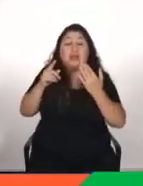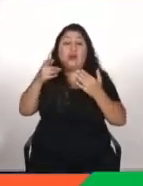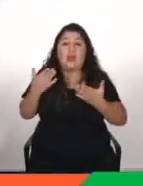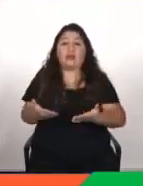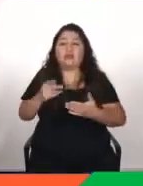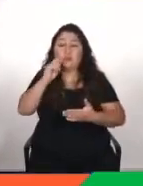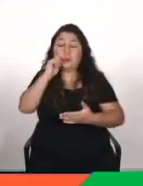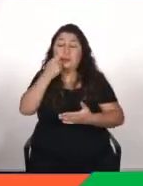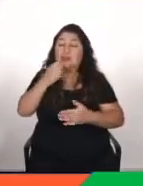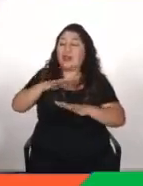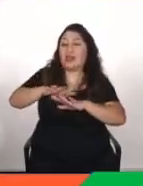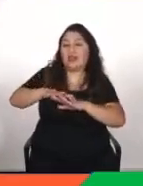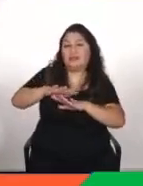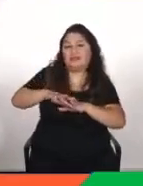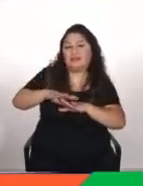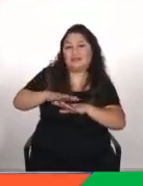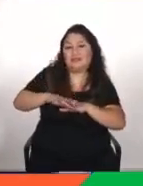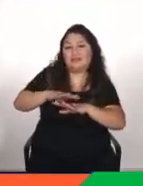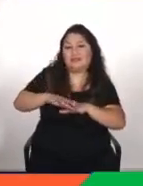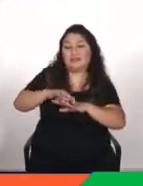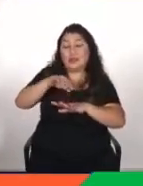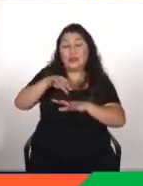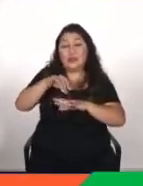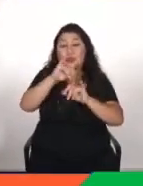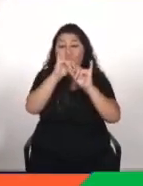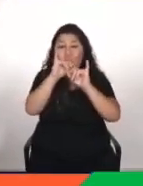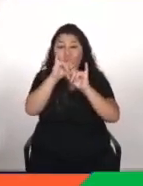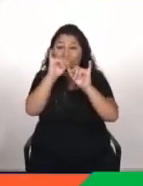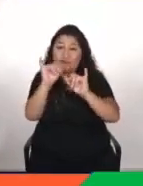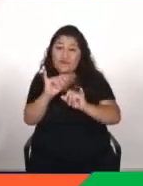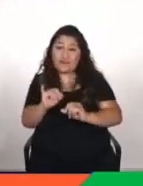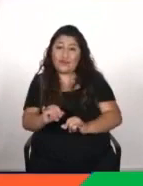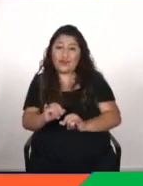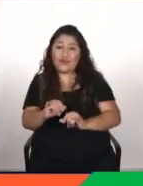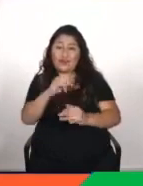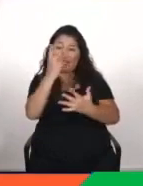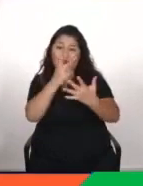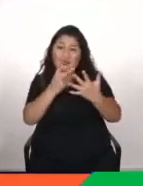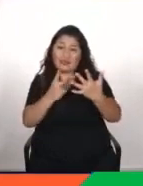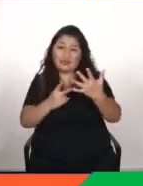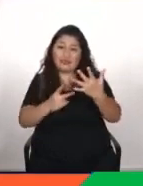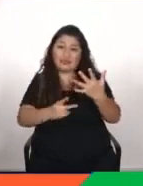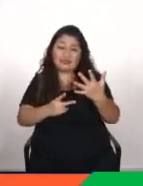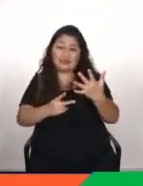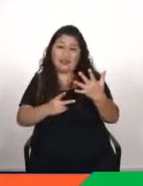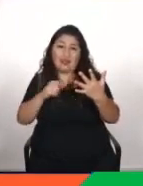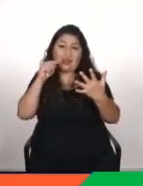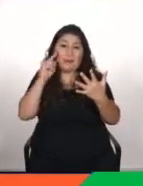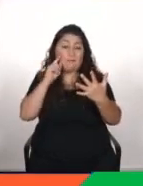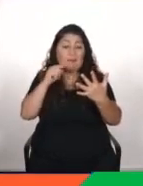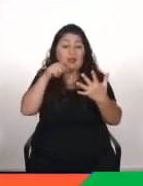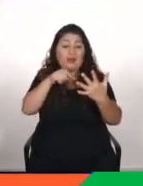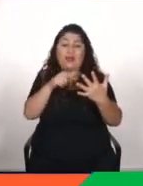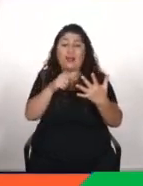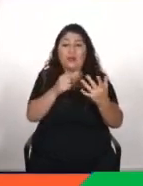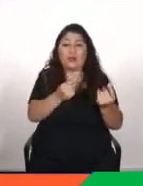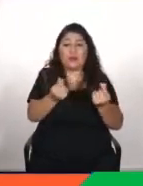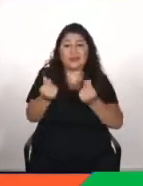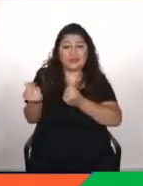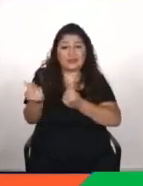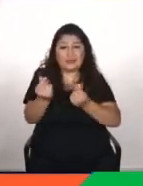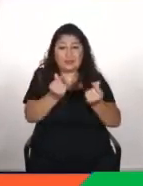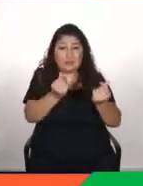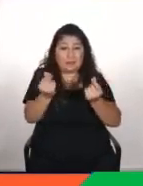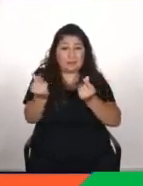similar su diseño evoca al cerebro humano pero realmente no tiene mucha similitud en su funcionamiento a cómo